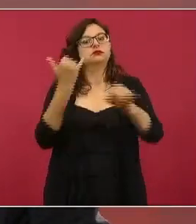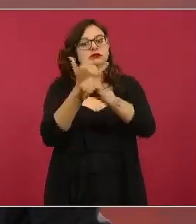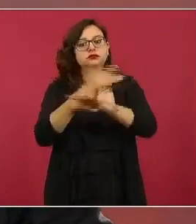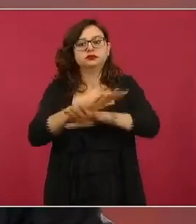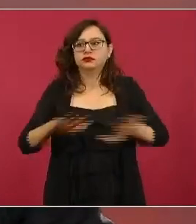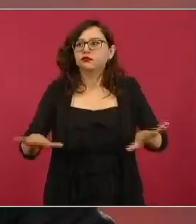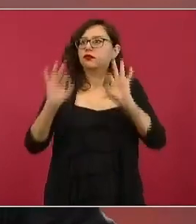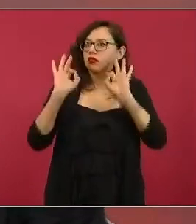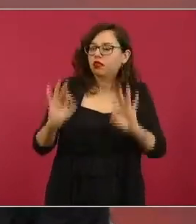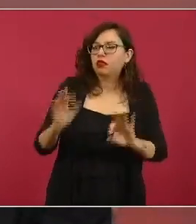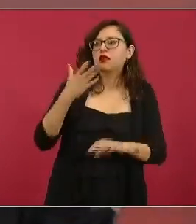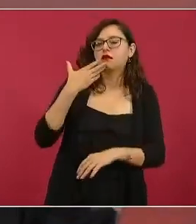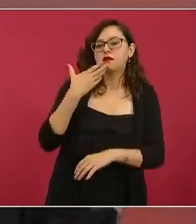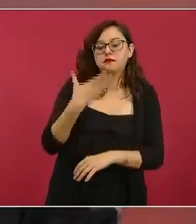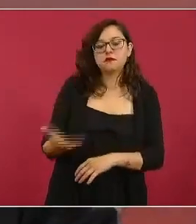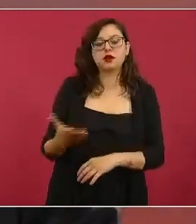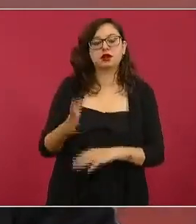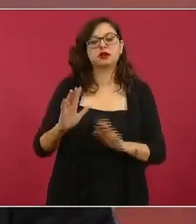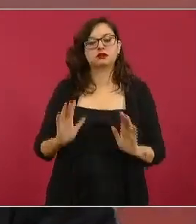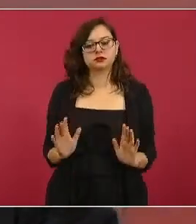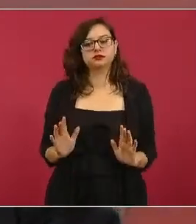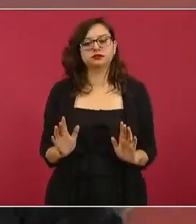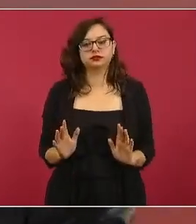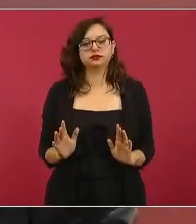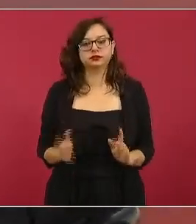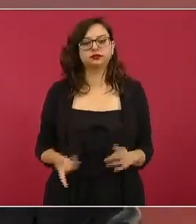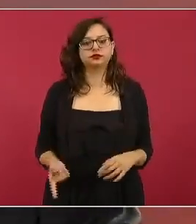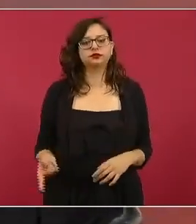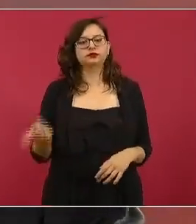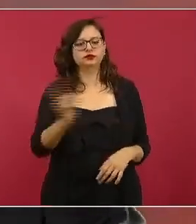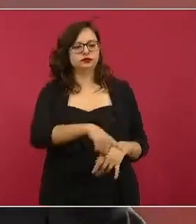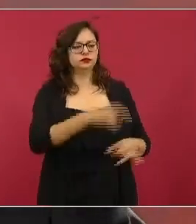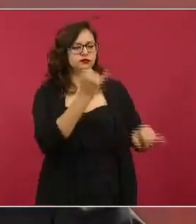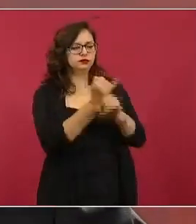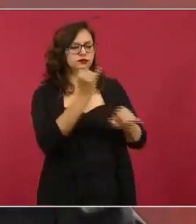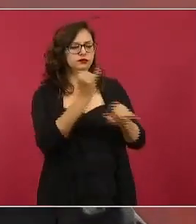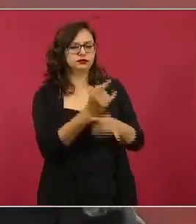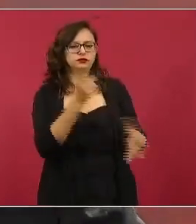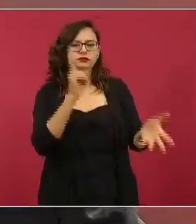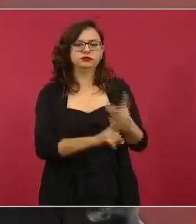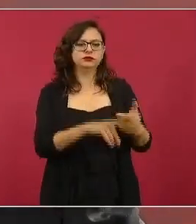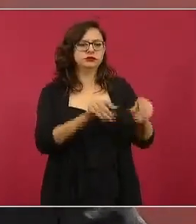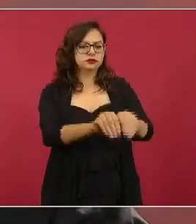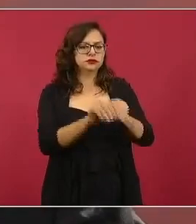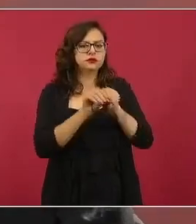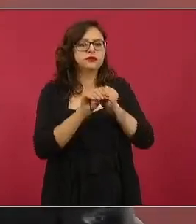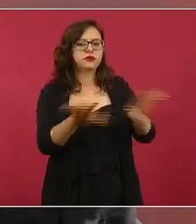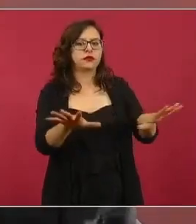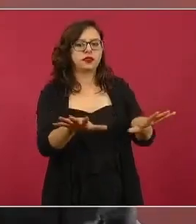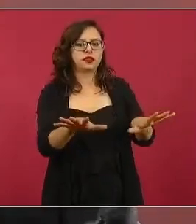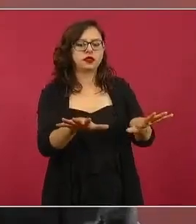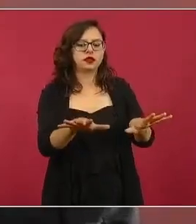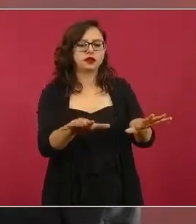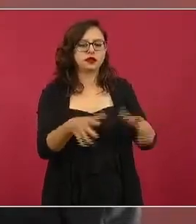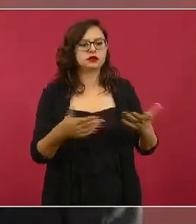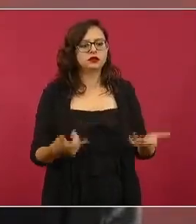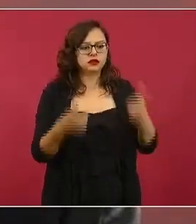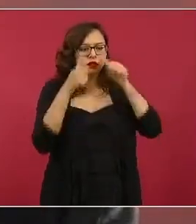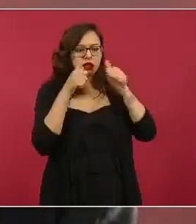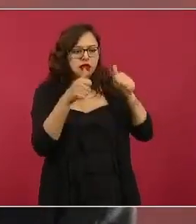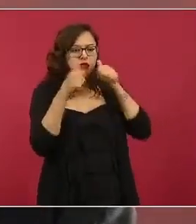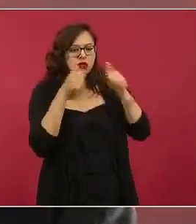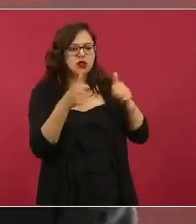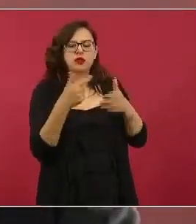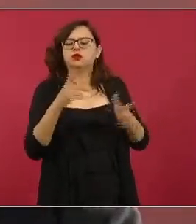lo que se maneja en redes sociales sin afanes de